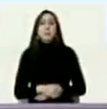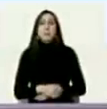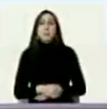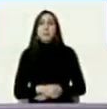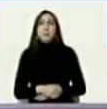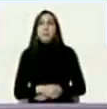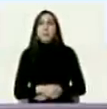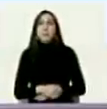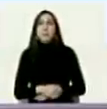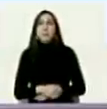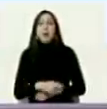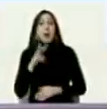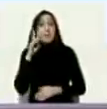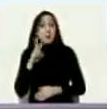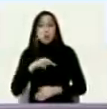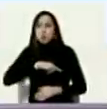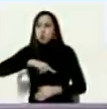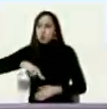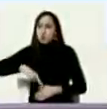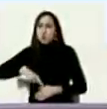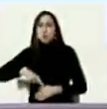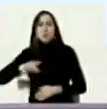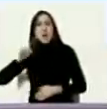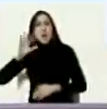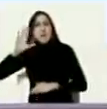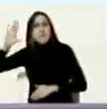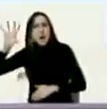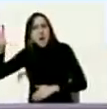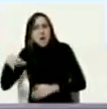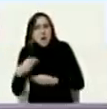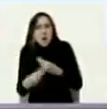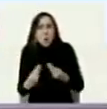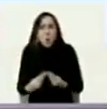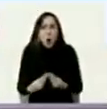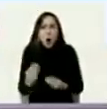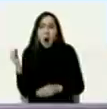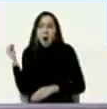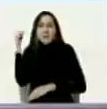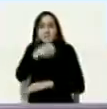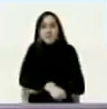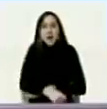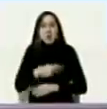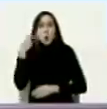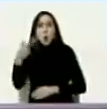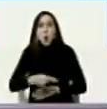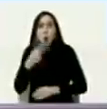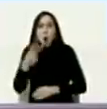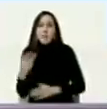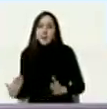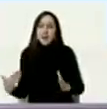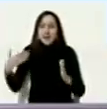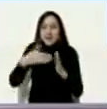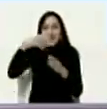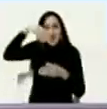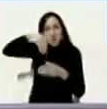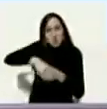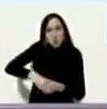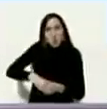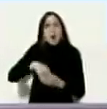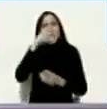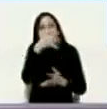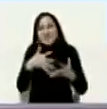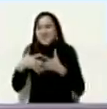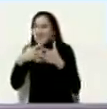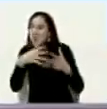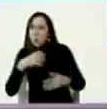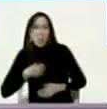¿qué visión tenemos nosotros de Afganistán que ha fracasado la política guerrerista e intervencionista del imperio